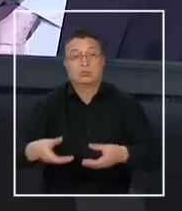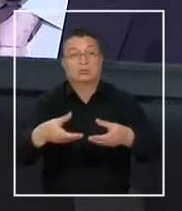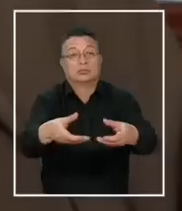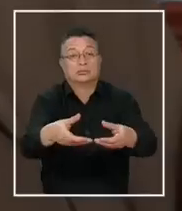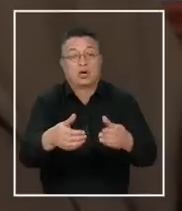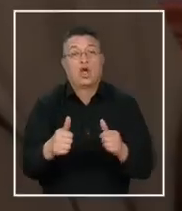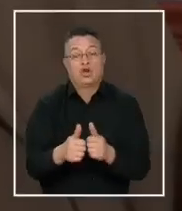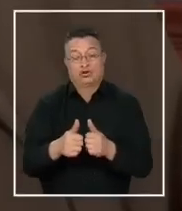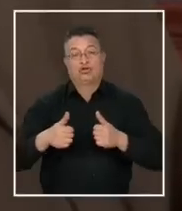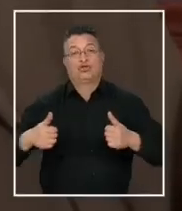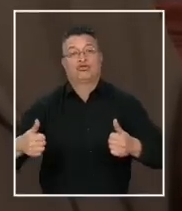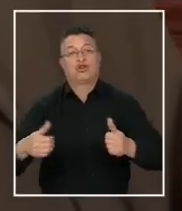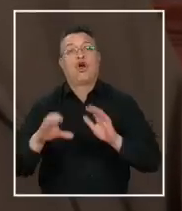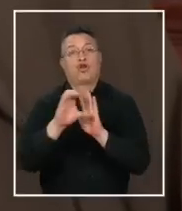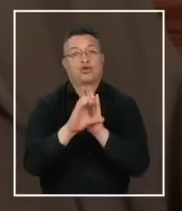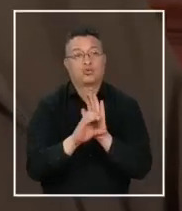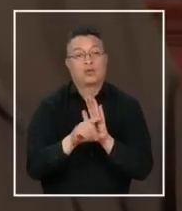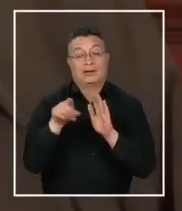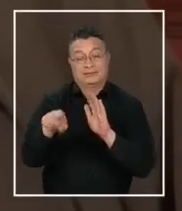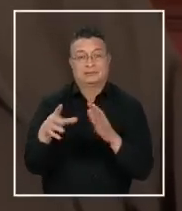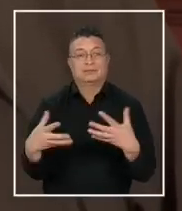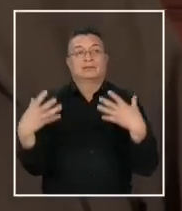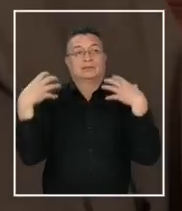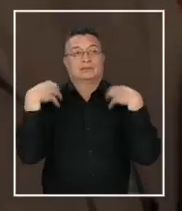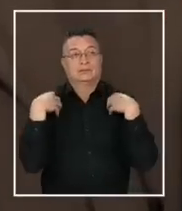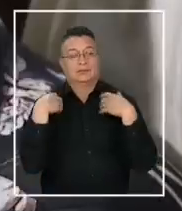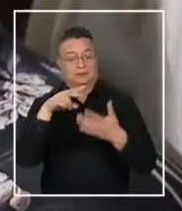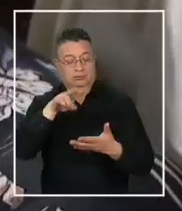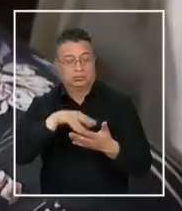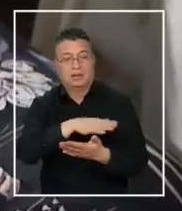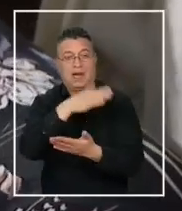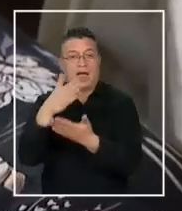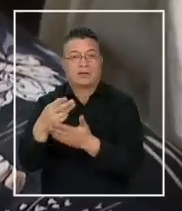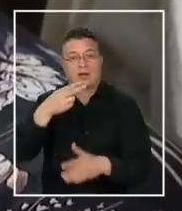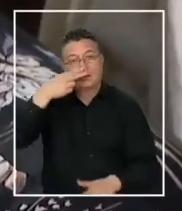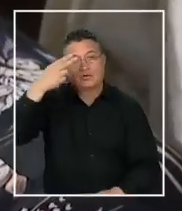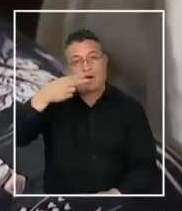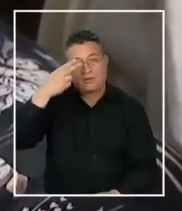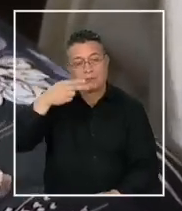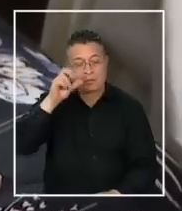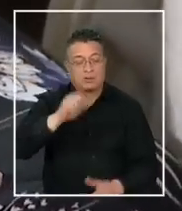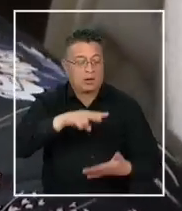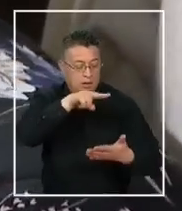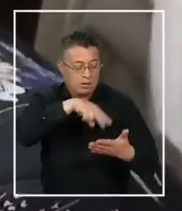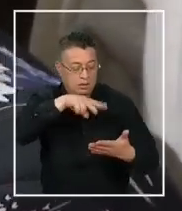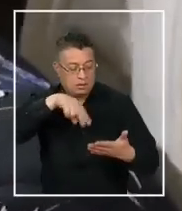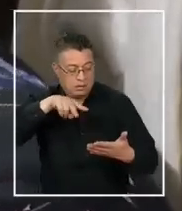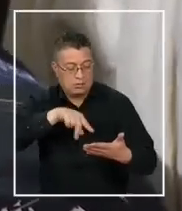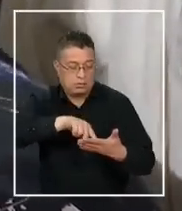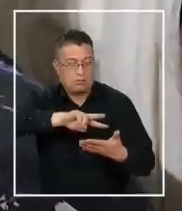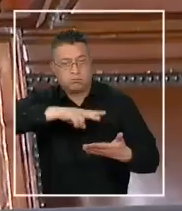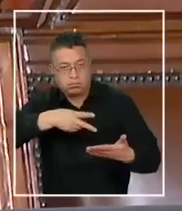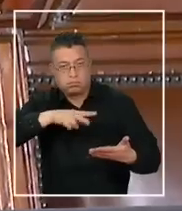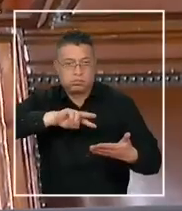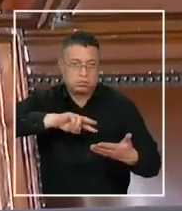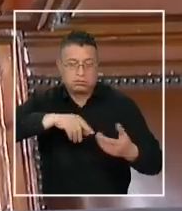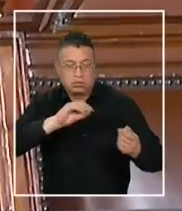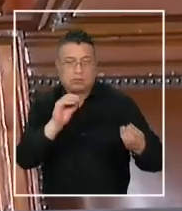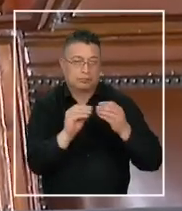Consejo Constitucional, quienes ya de ahí en adelante hasta noviembre tendrán ese tiempo para poder